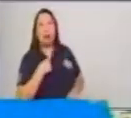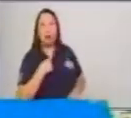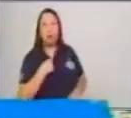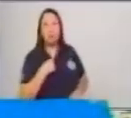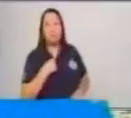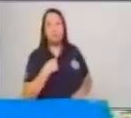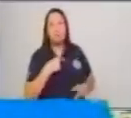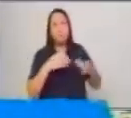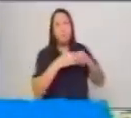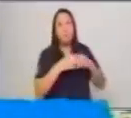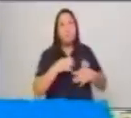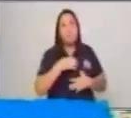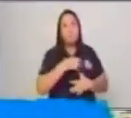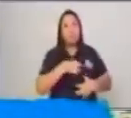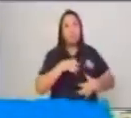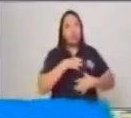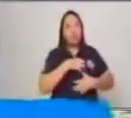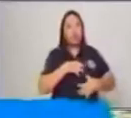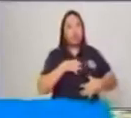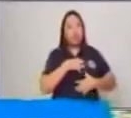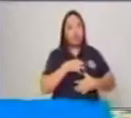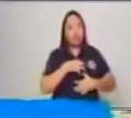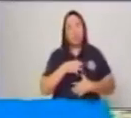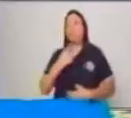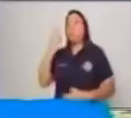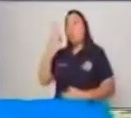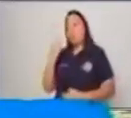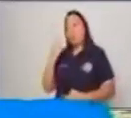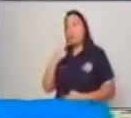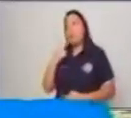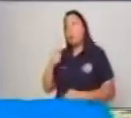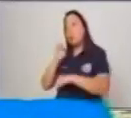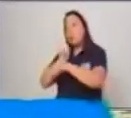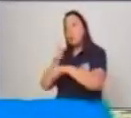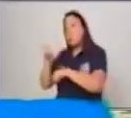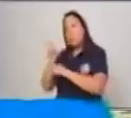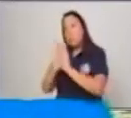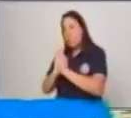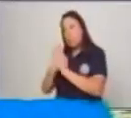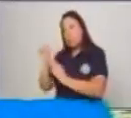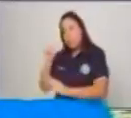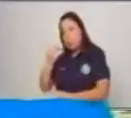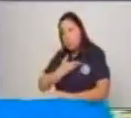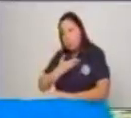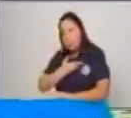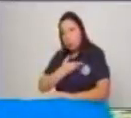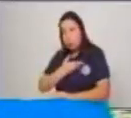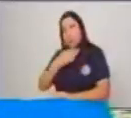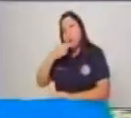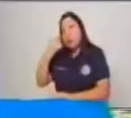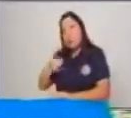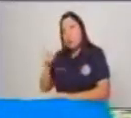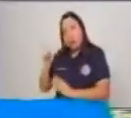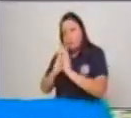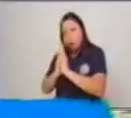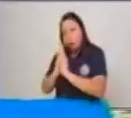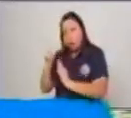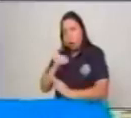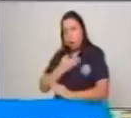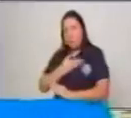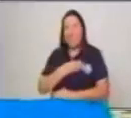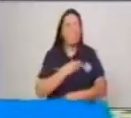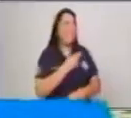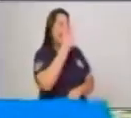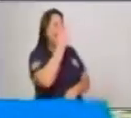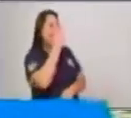Muy molestos, le quisieron dar entender al pastorcito que no estaba bien mentir. Pero él lo tomó todo como una broma